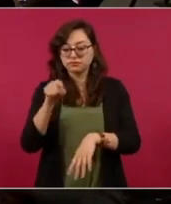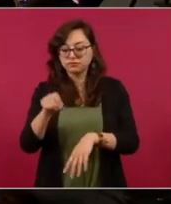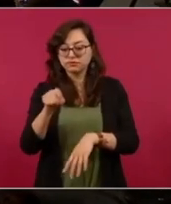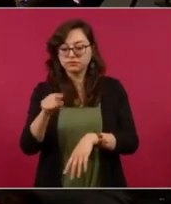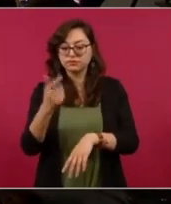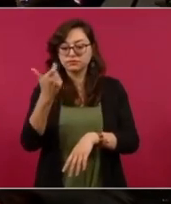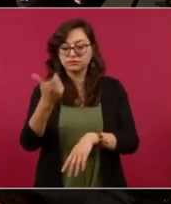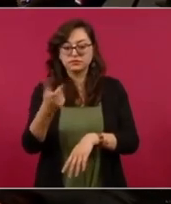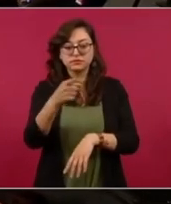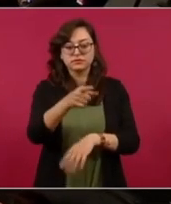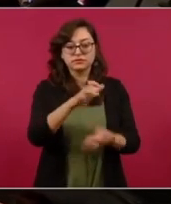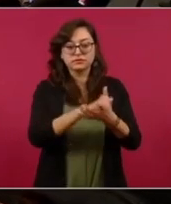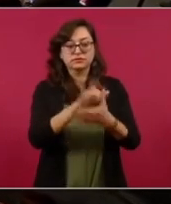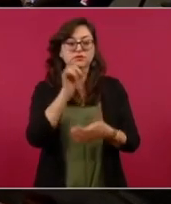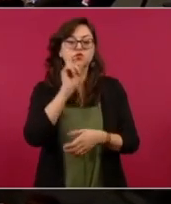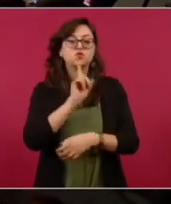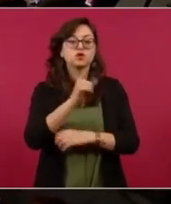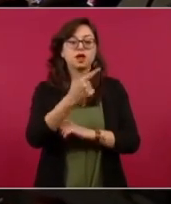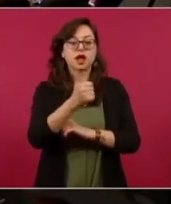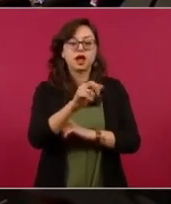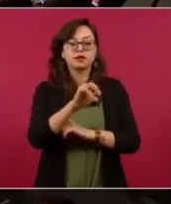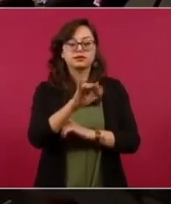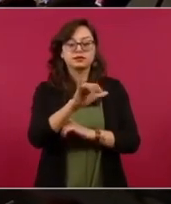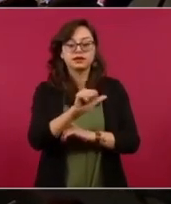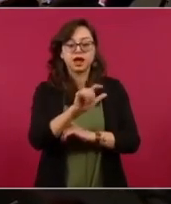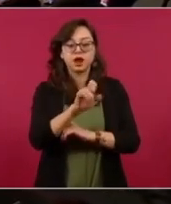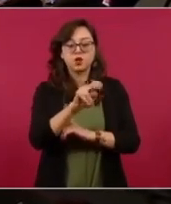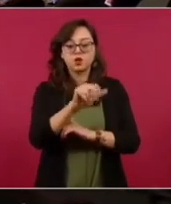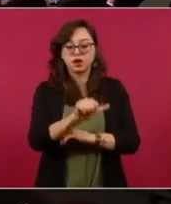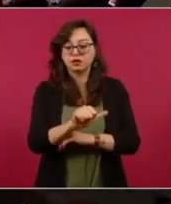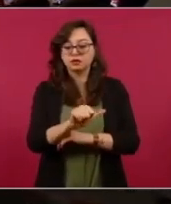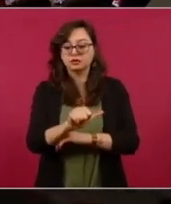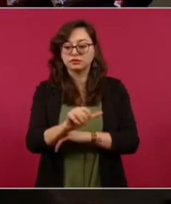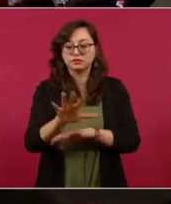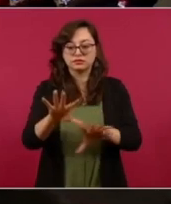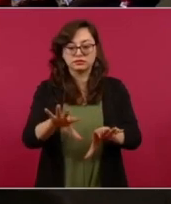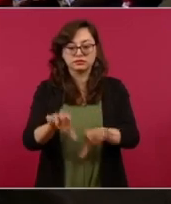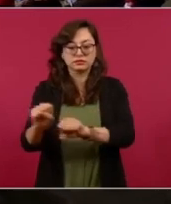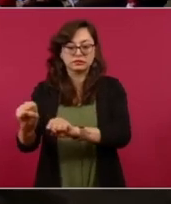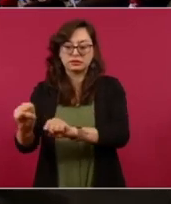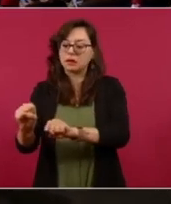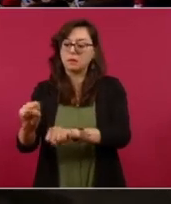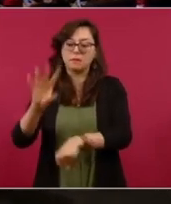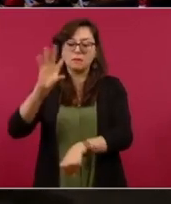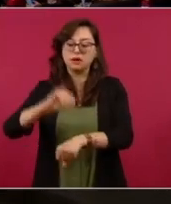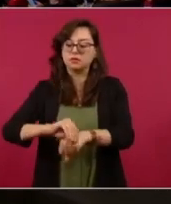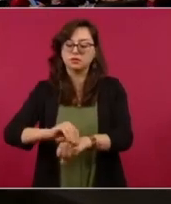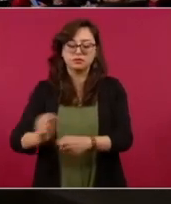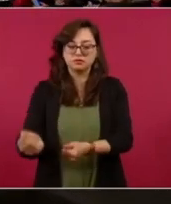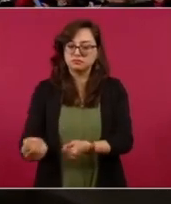como lo hicieron con otro coacusado,